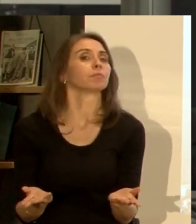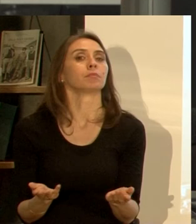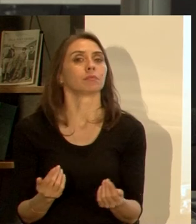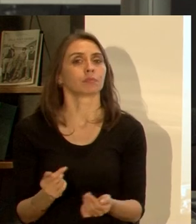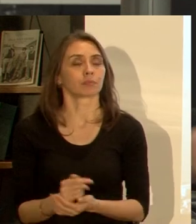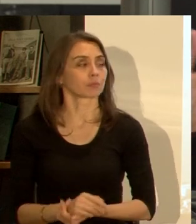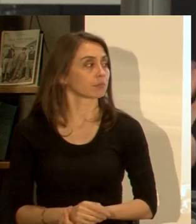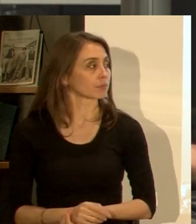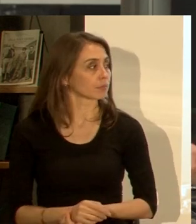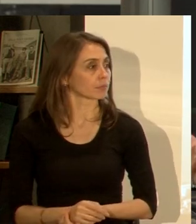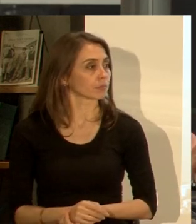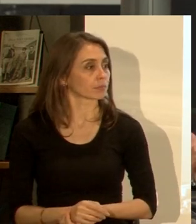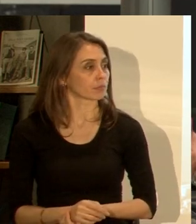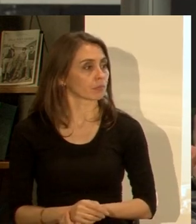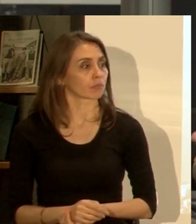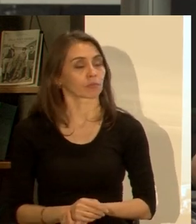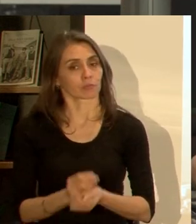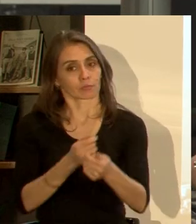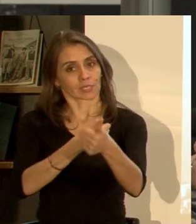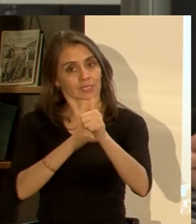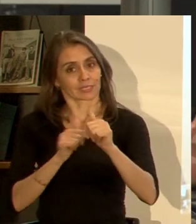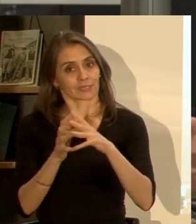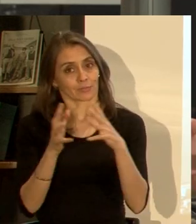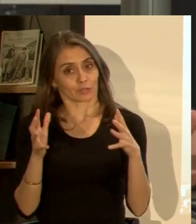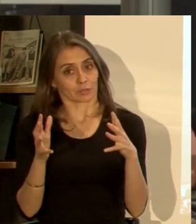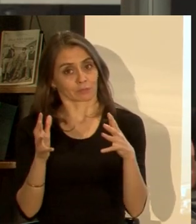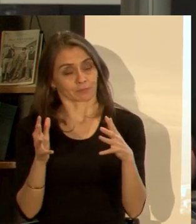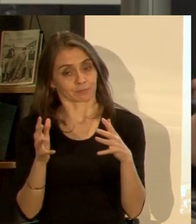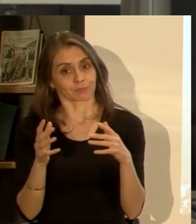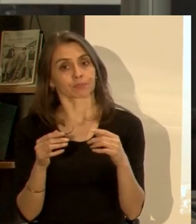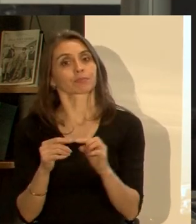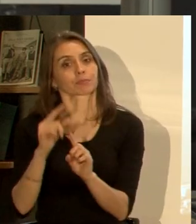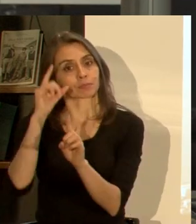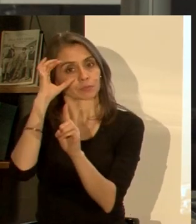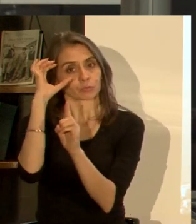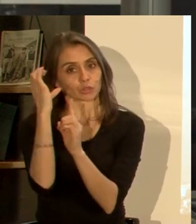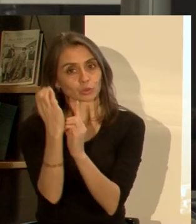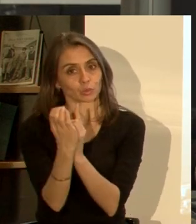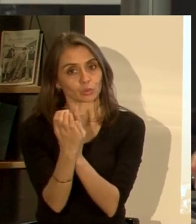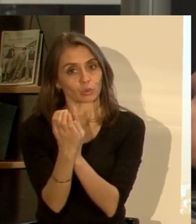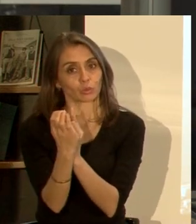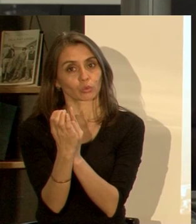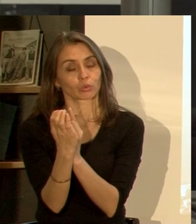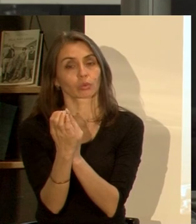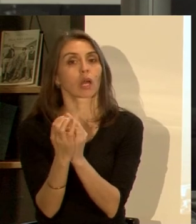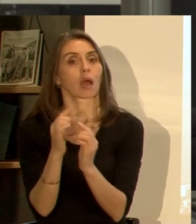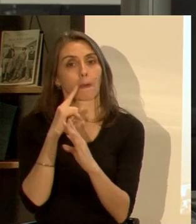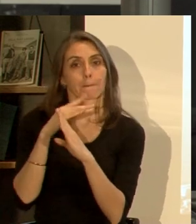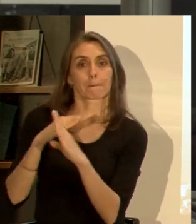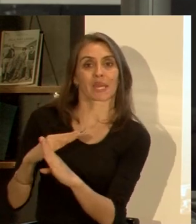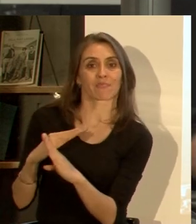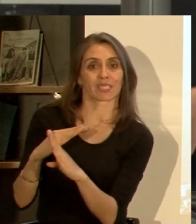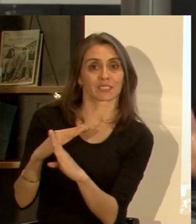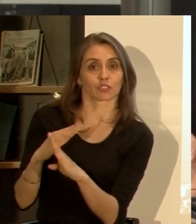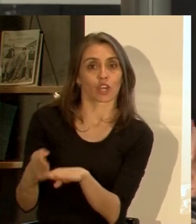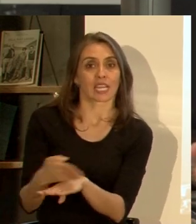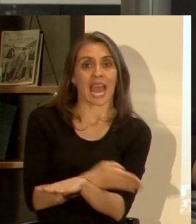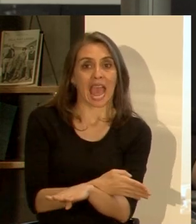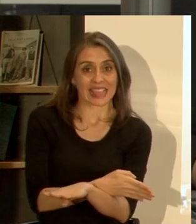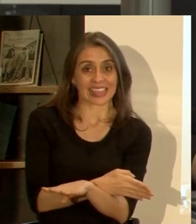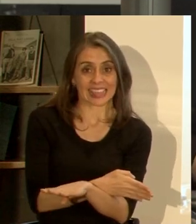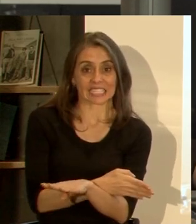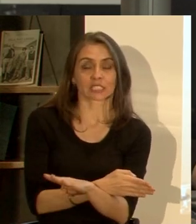yo creo que el gran desafío es poder tener una cultura mucho más de prevención más que de